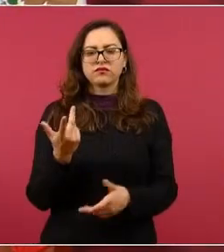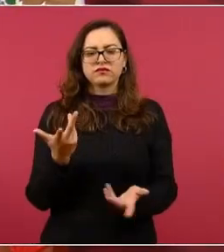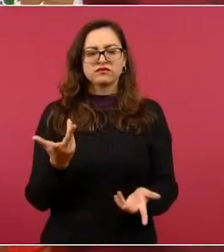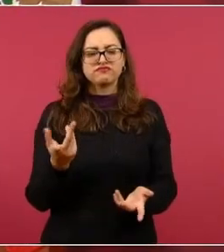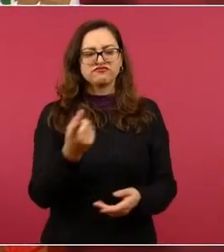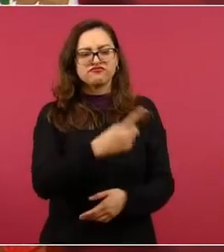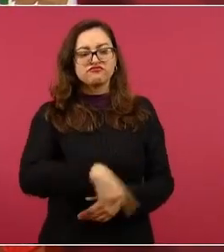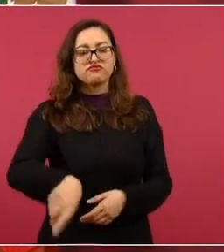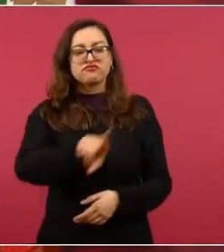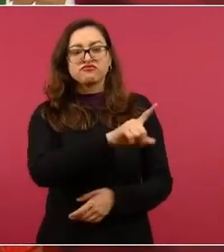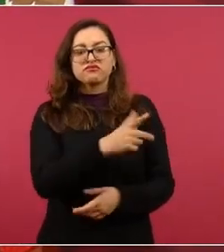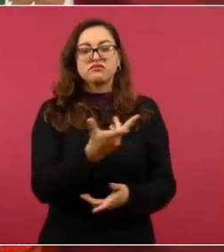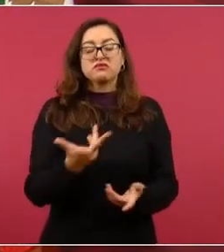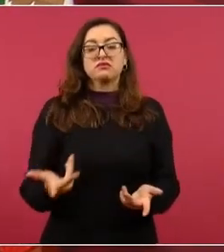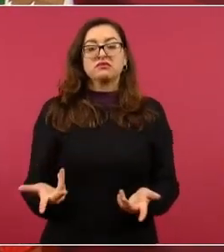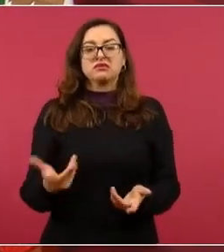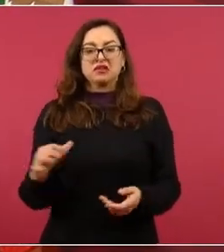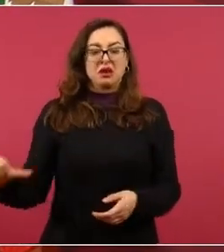aspiracionistas.